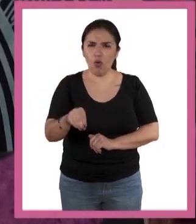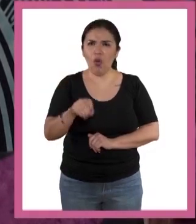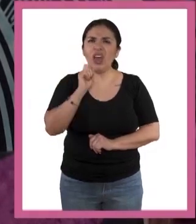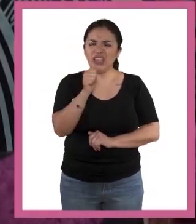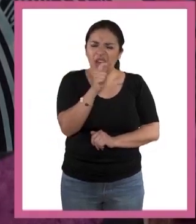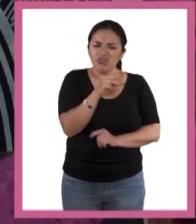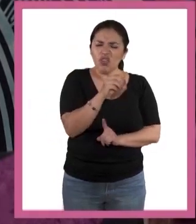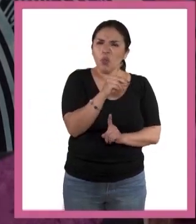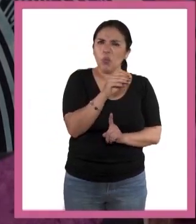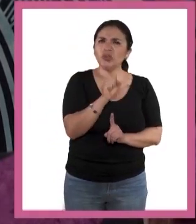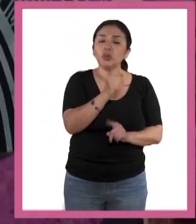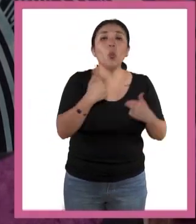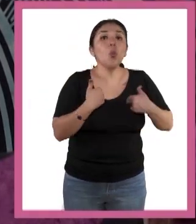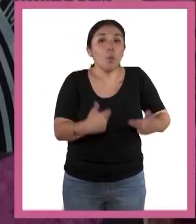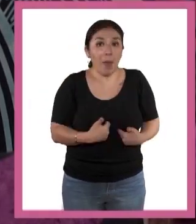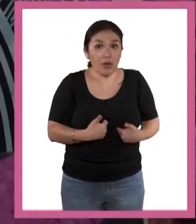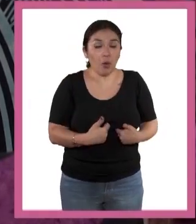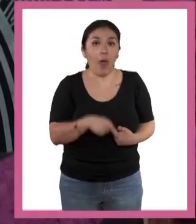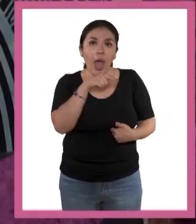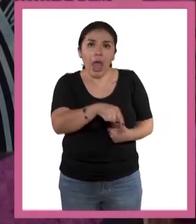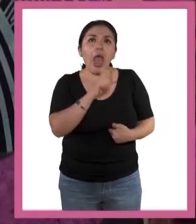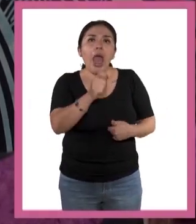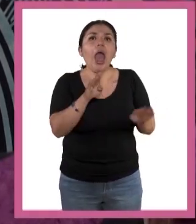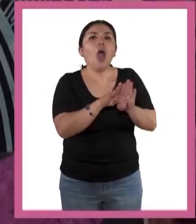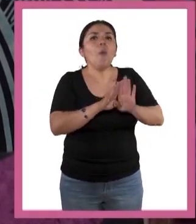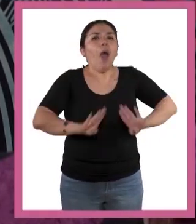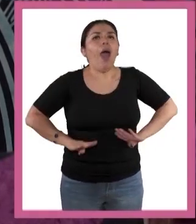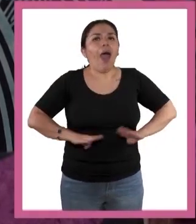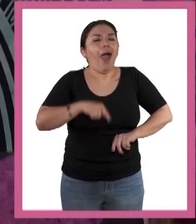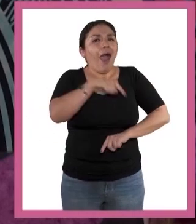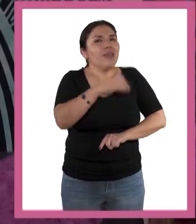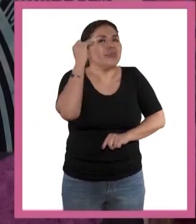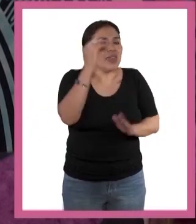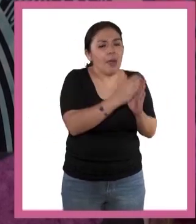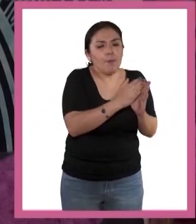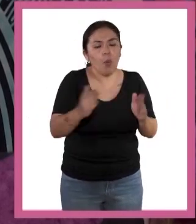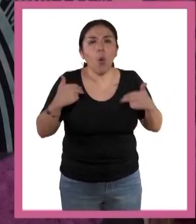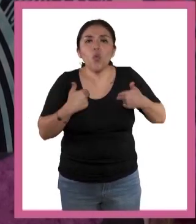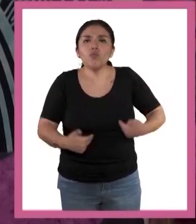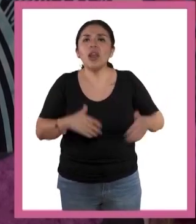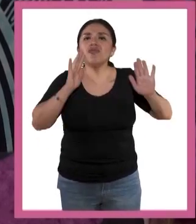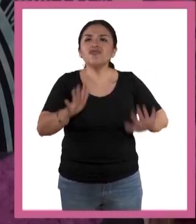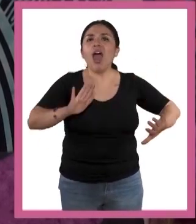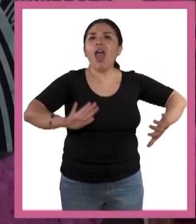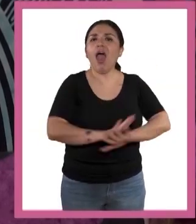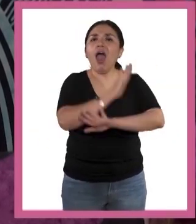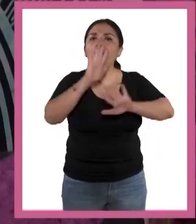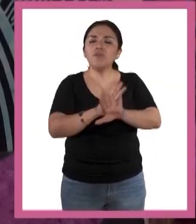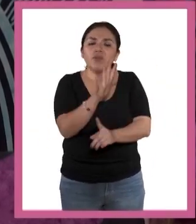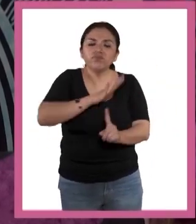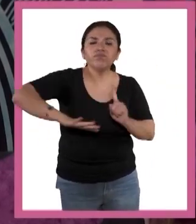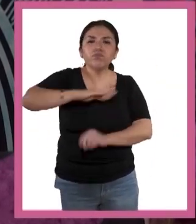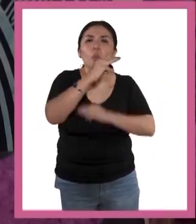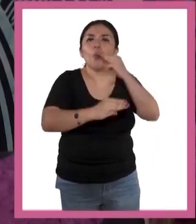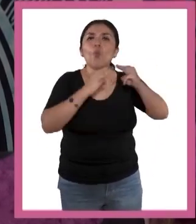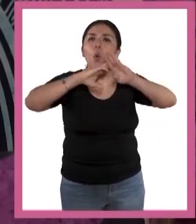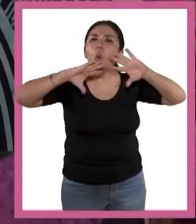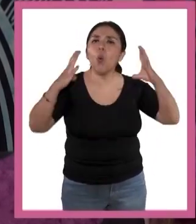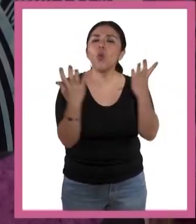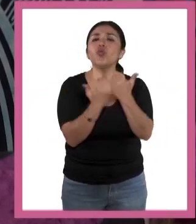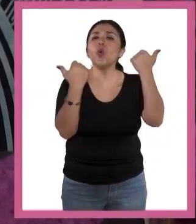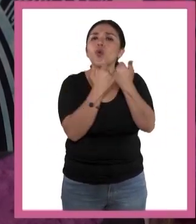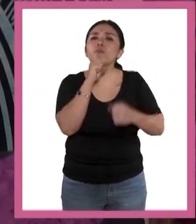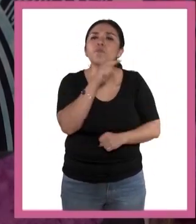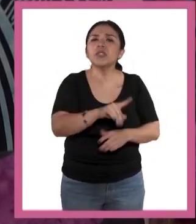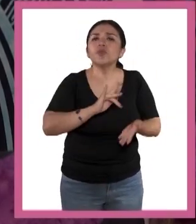Antropos significa humano. Entonces, se trata de la era en que la humanidad ha modificado las condiciones del planeta entero con su